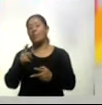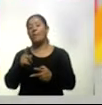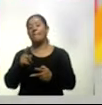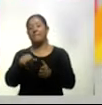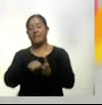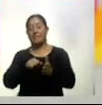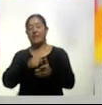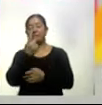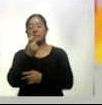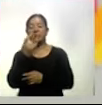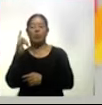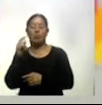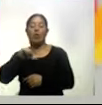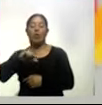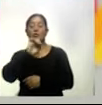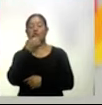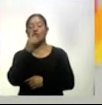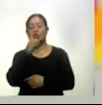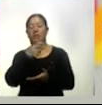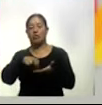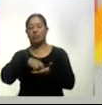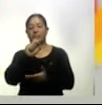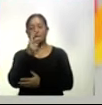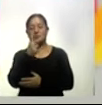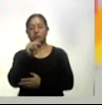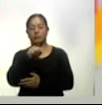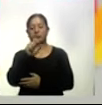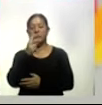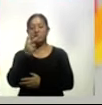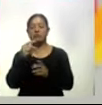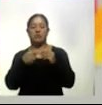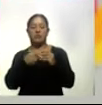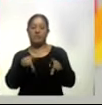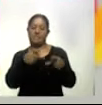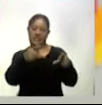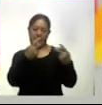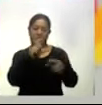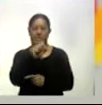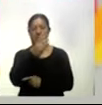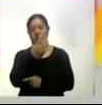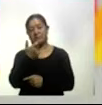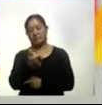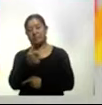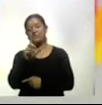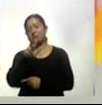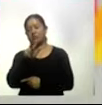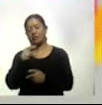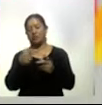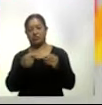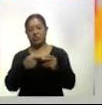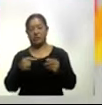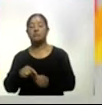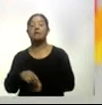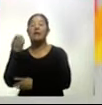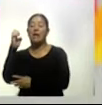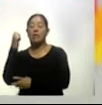y hoy el dólar se compra en 22 pesos con 22 centavos a la venta con 23 pesos y 18 centavos